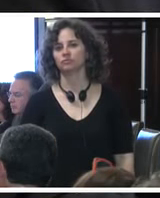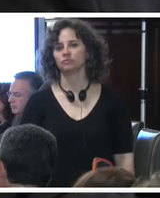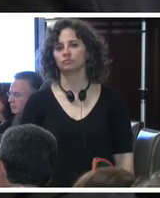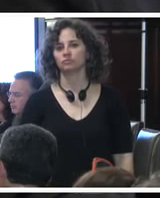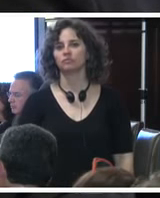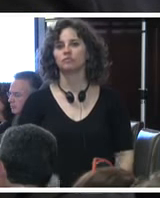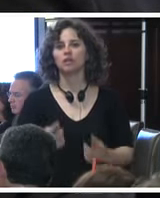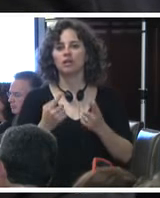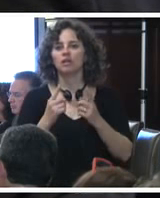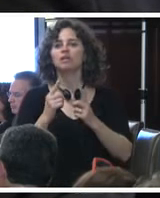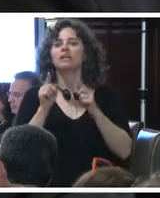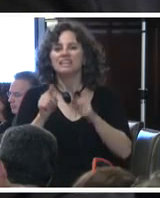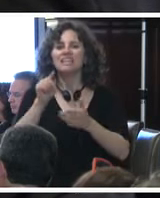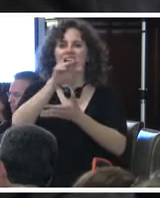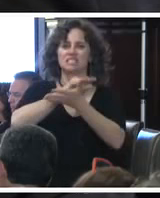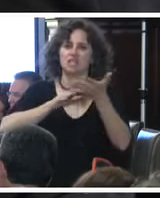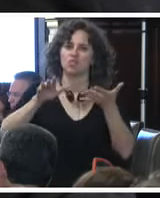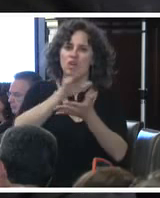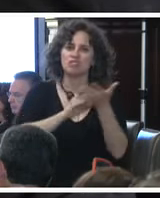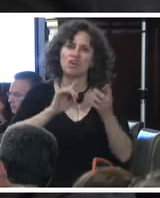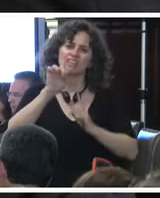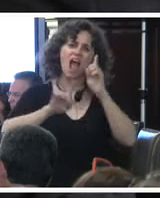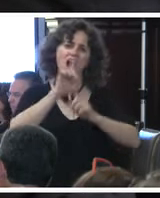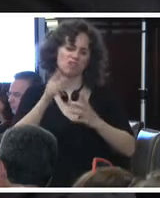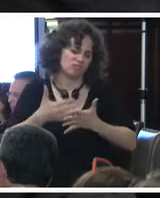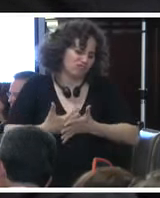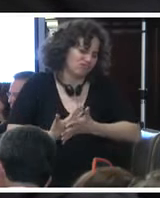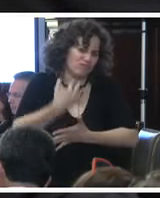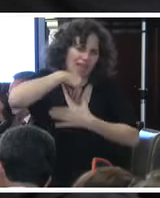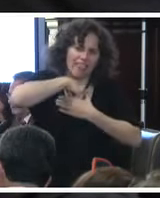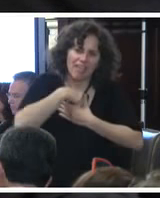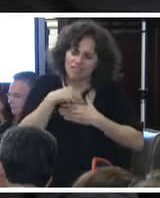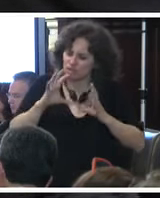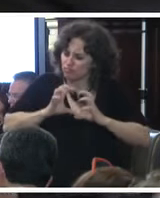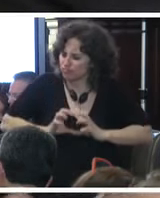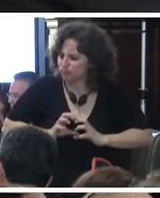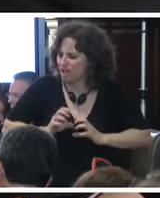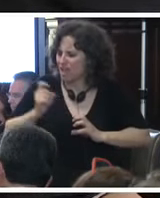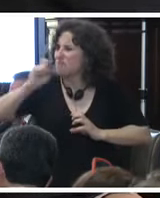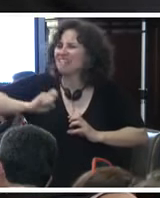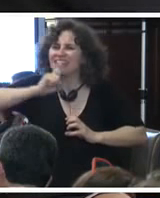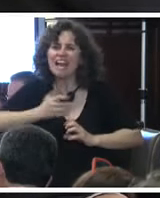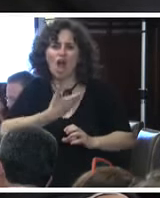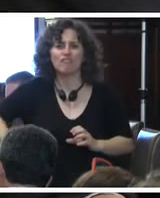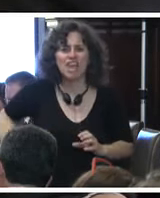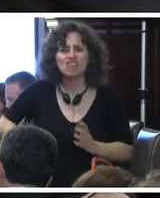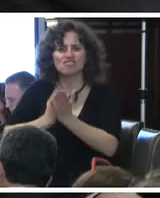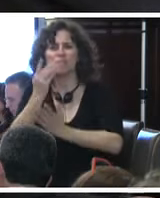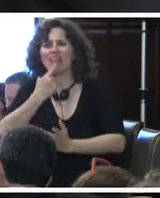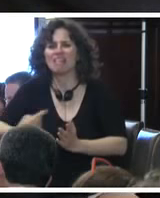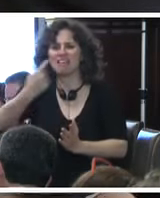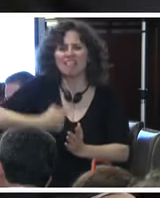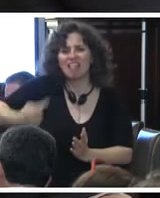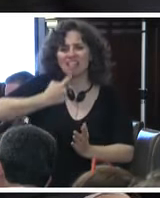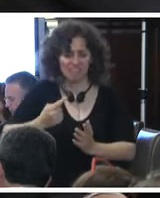Es algo que nos destroza. Cada mentira que saca el gobierno, porque